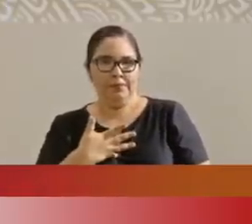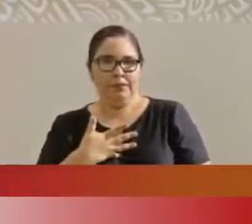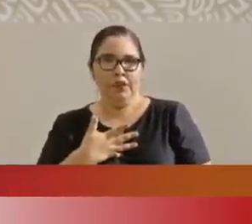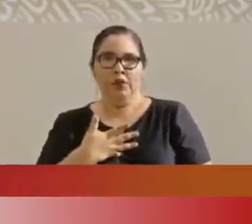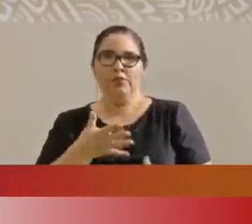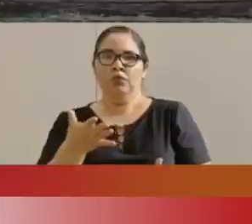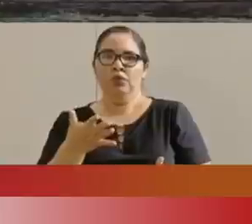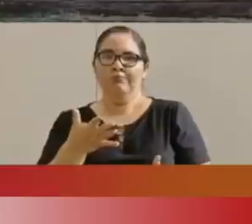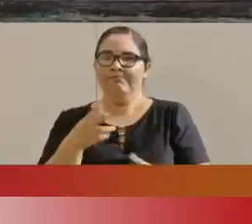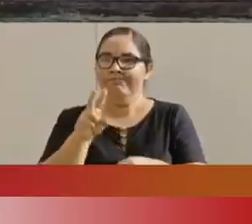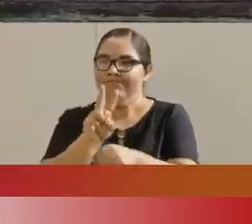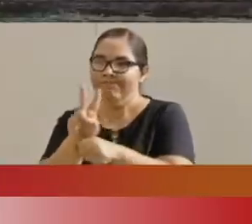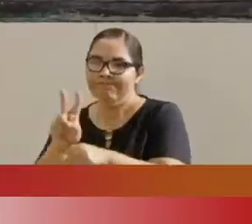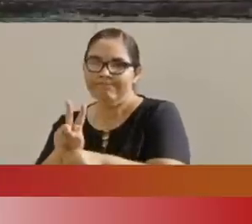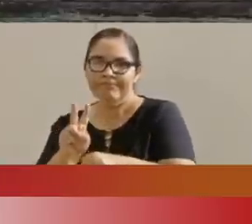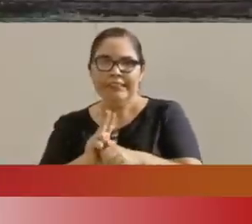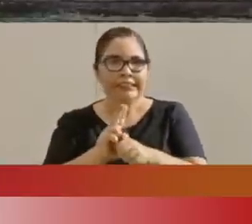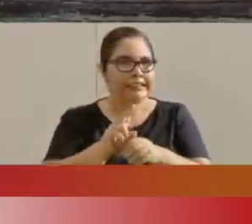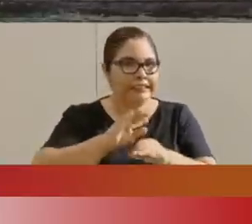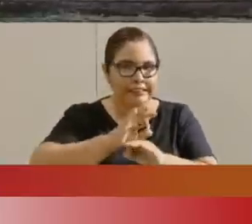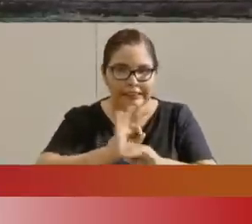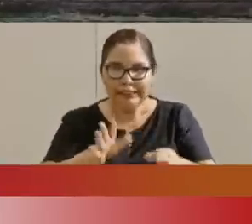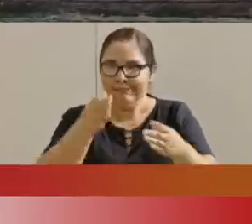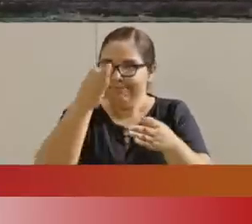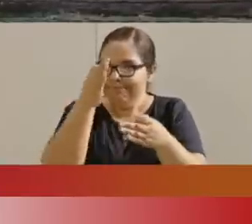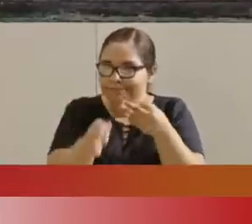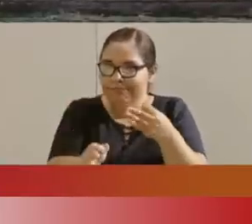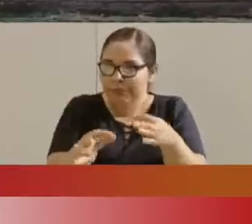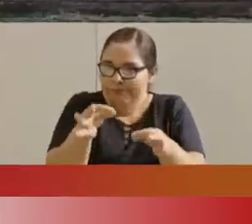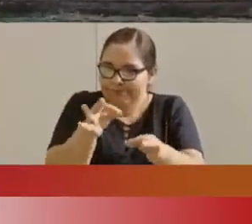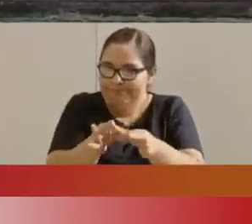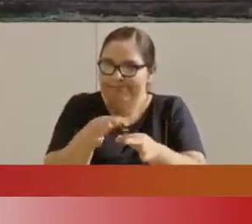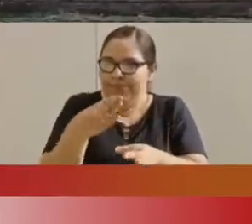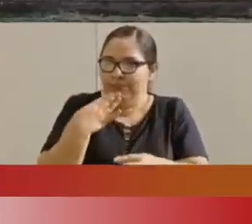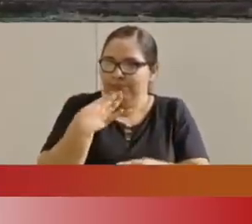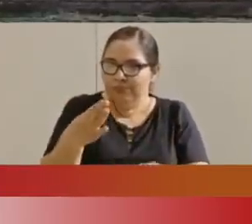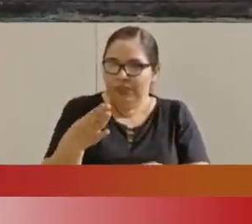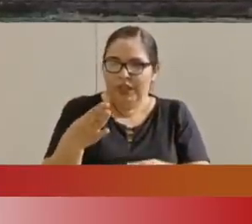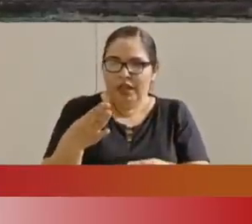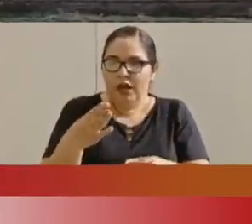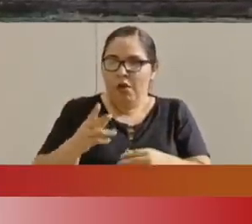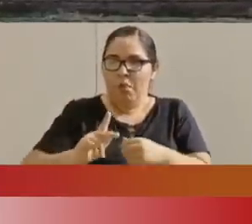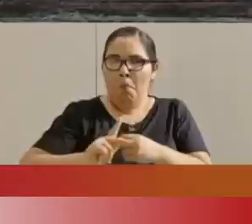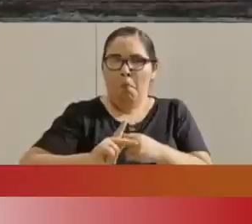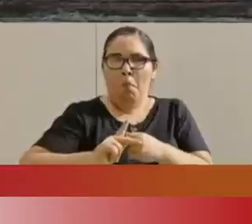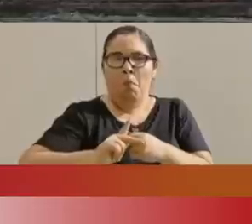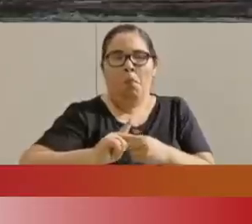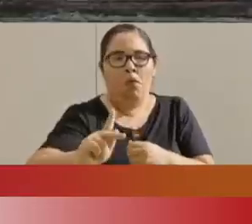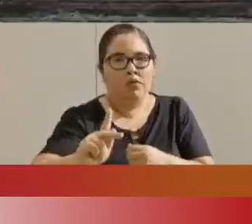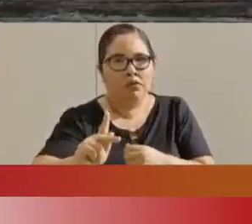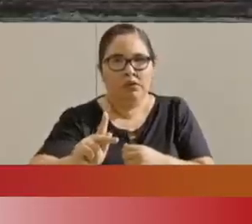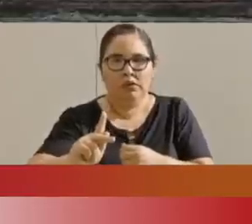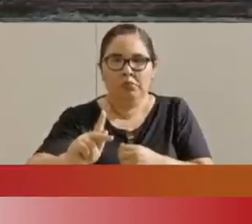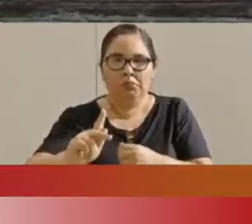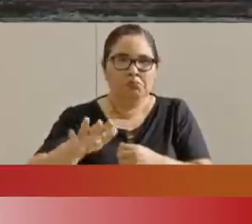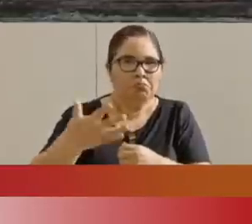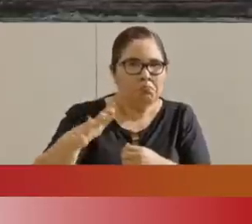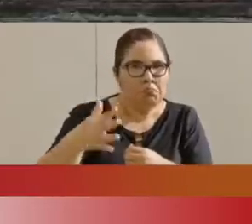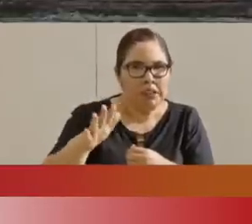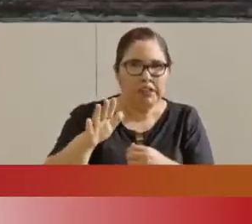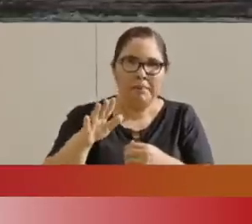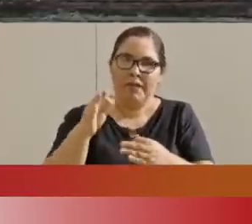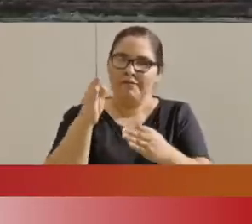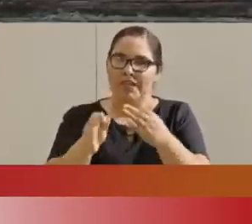procurar que concluya a más tardar a finales del